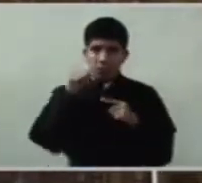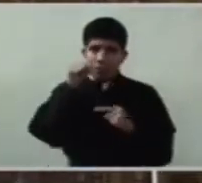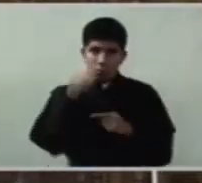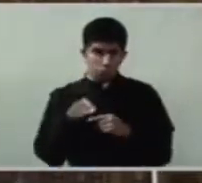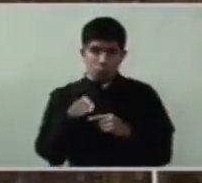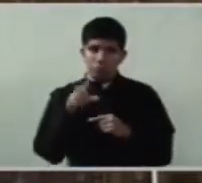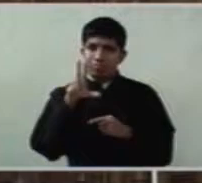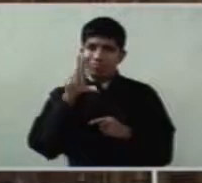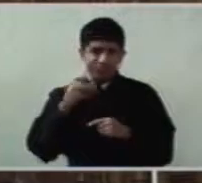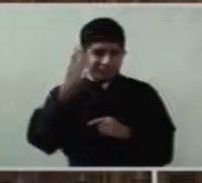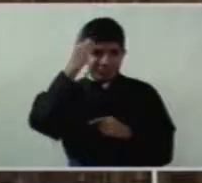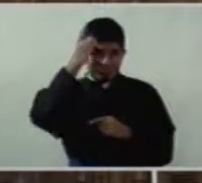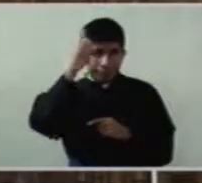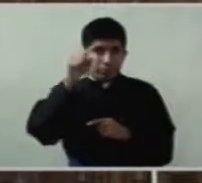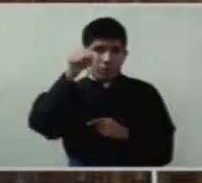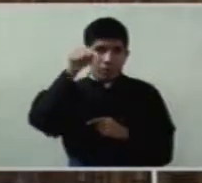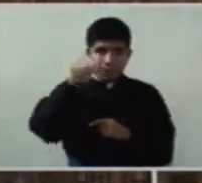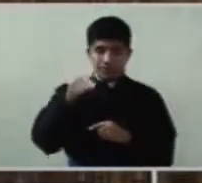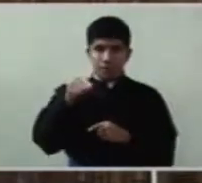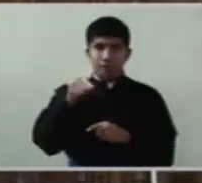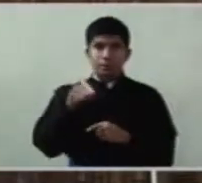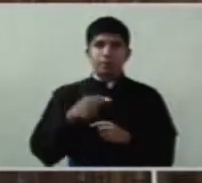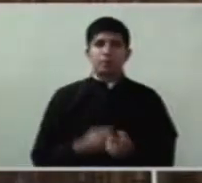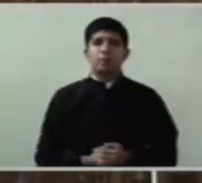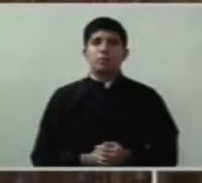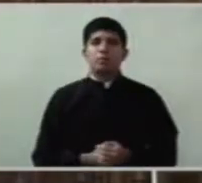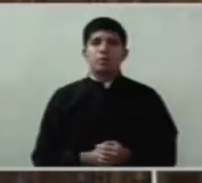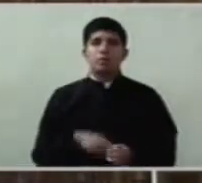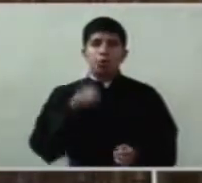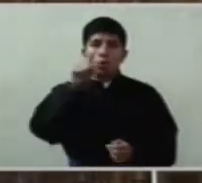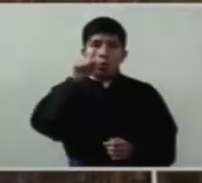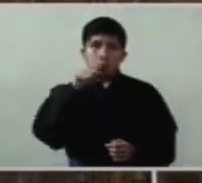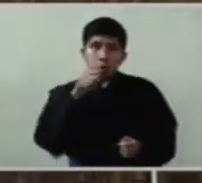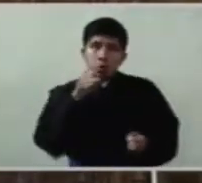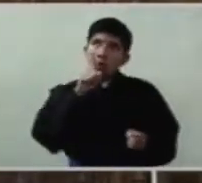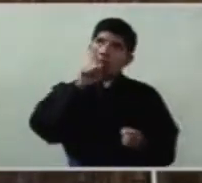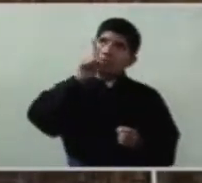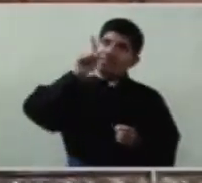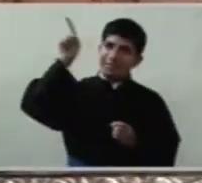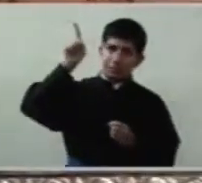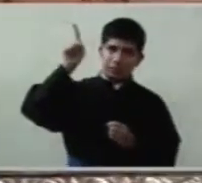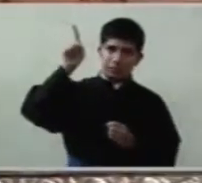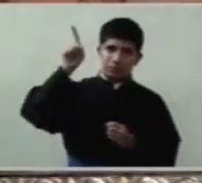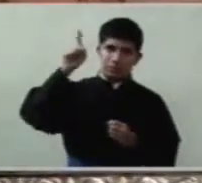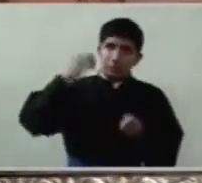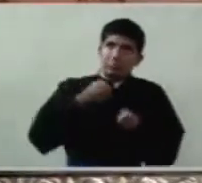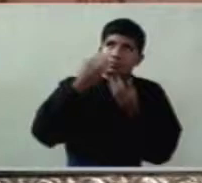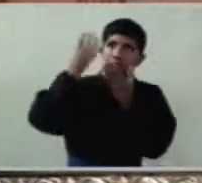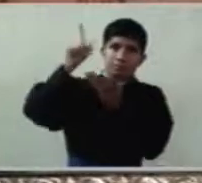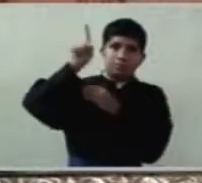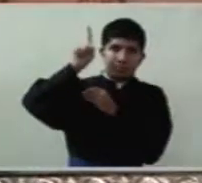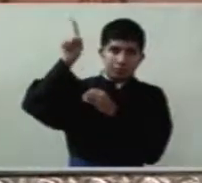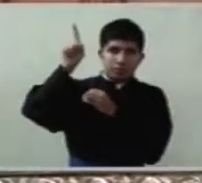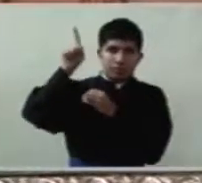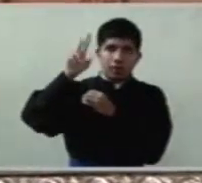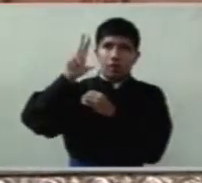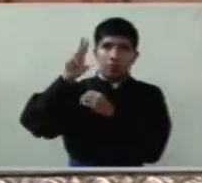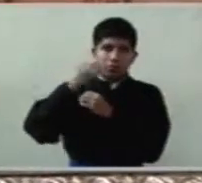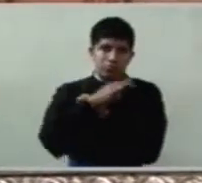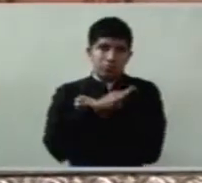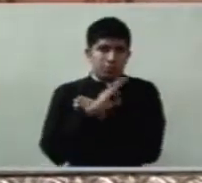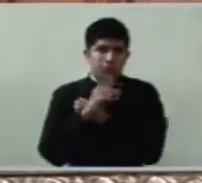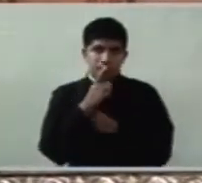dueño de ti mismo, le perteneces a Dios. No puedes decir